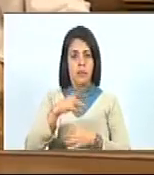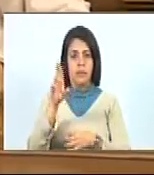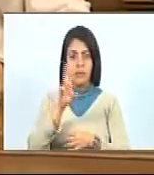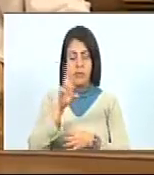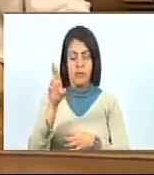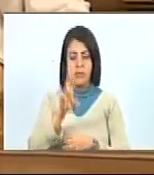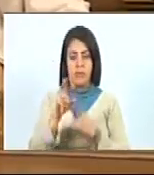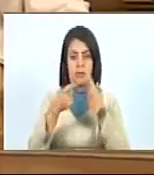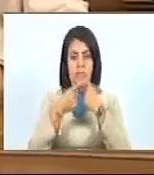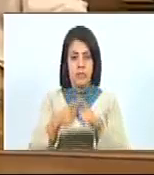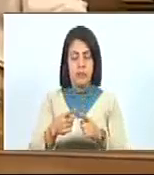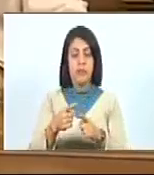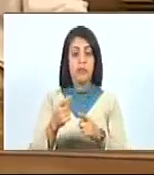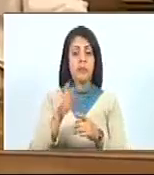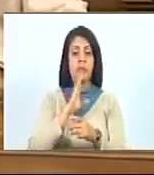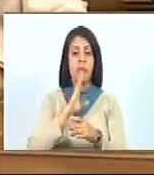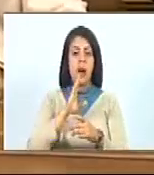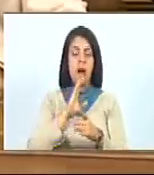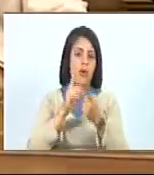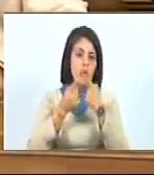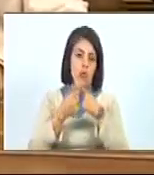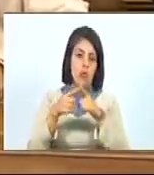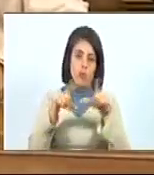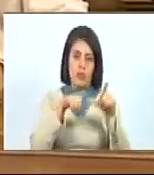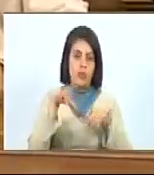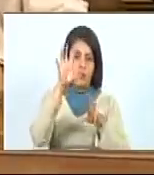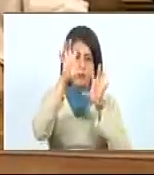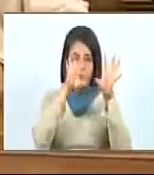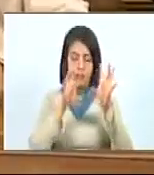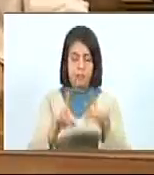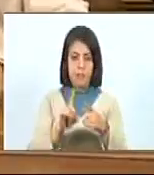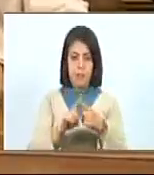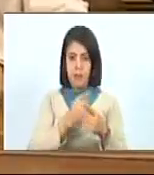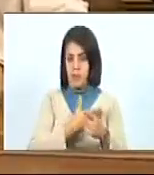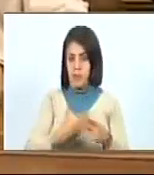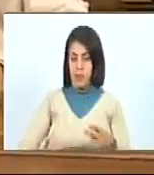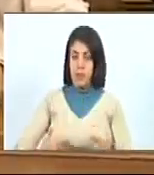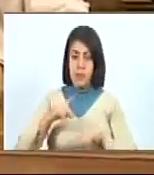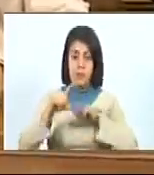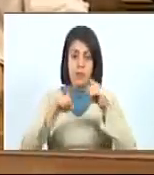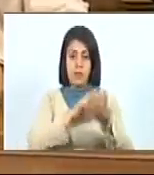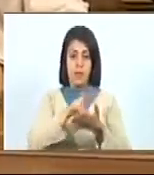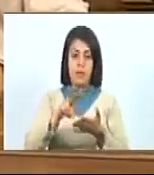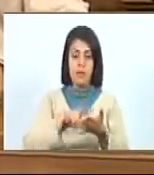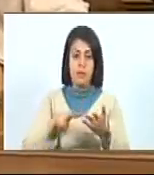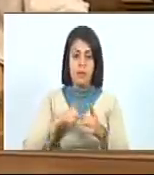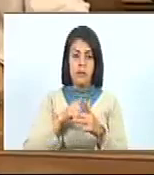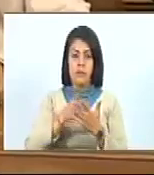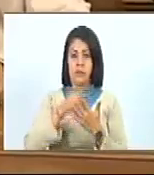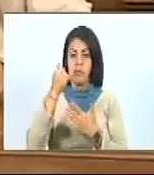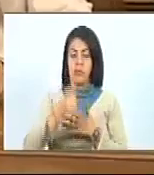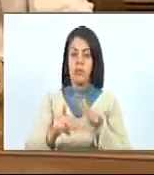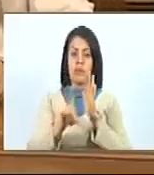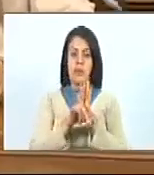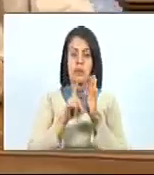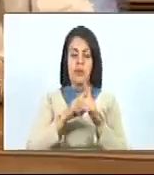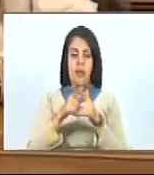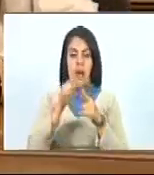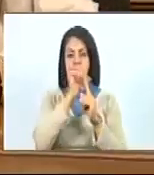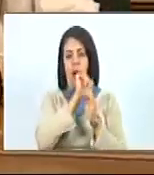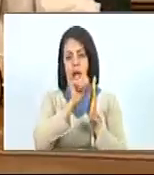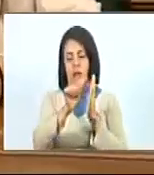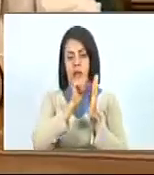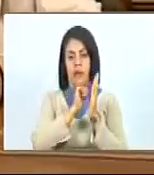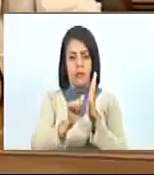República y sus entidades en el extranjero. El presidente ordenó dar lectura al proyecto de ley artículo por